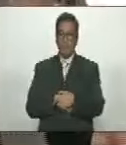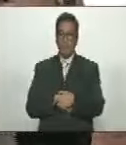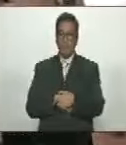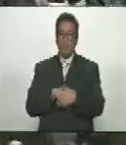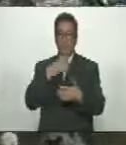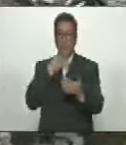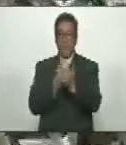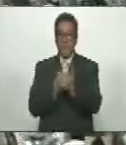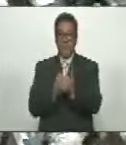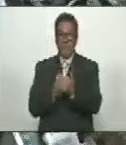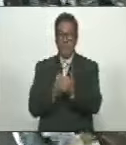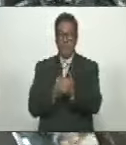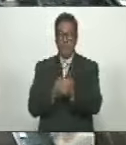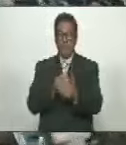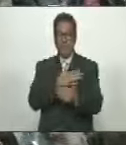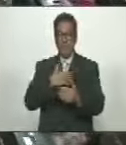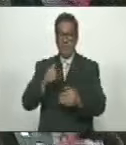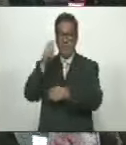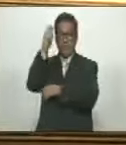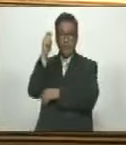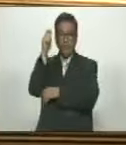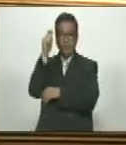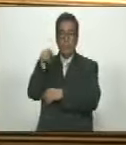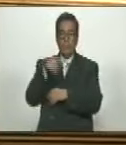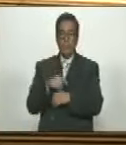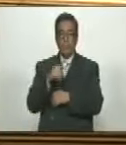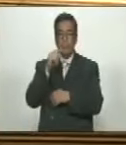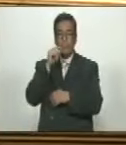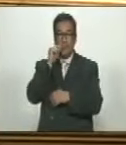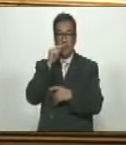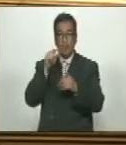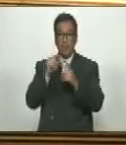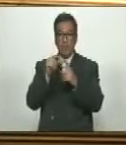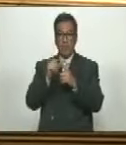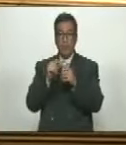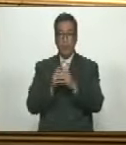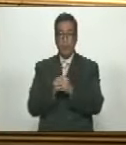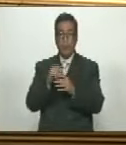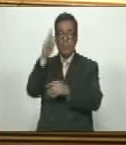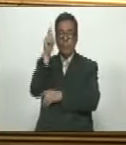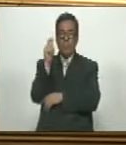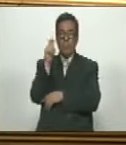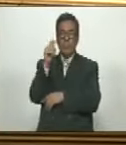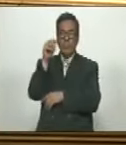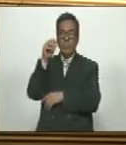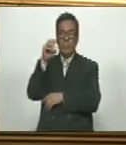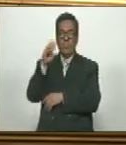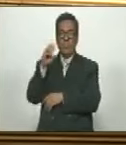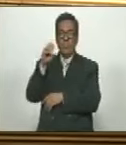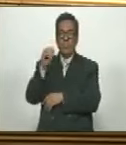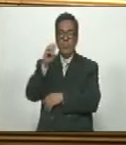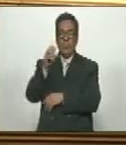gracias querido diputado voy a dejar en el derecho la palabra al diputado Oscar Rondero